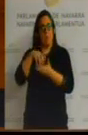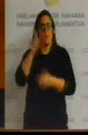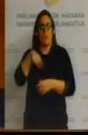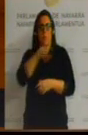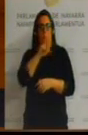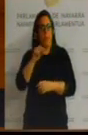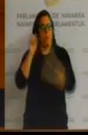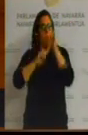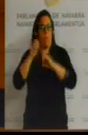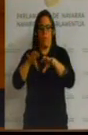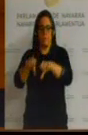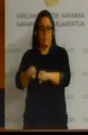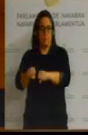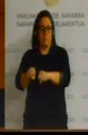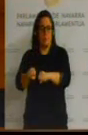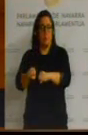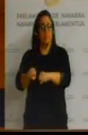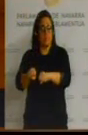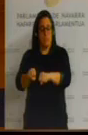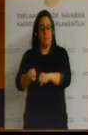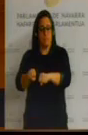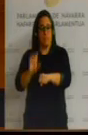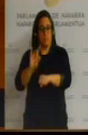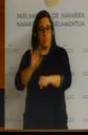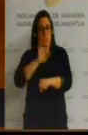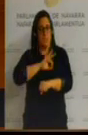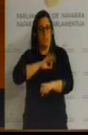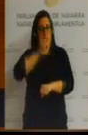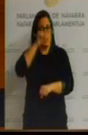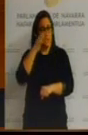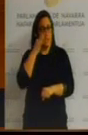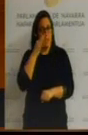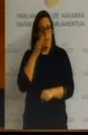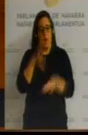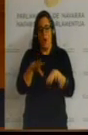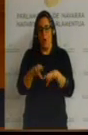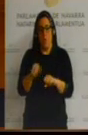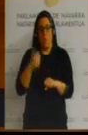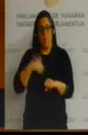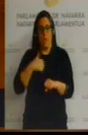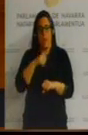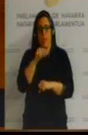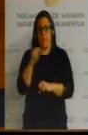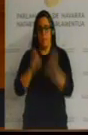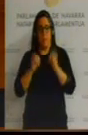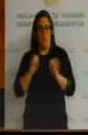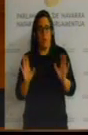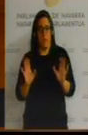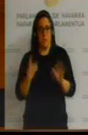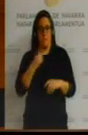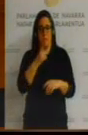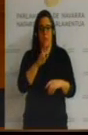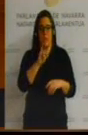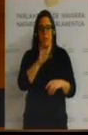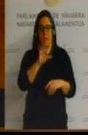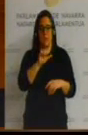100%. Sí, señoras y señores, una ocupación del 100%. Bueno, Griseras y